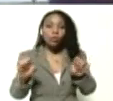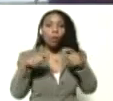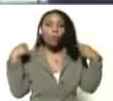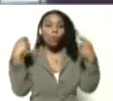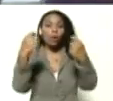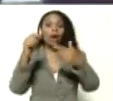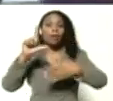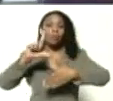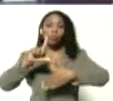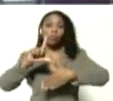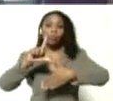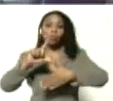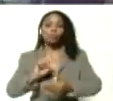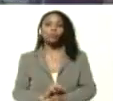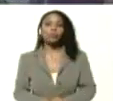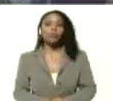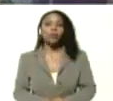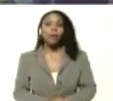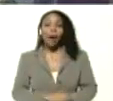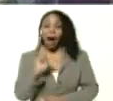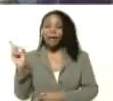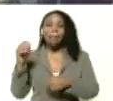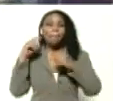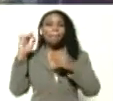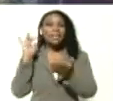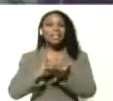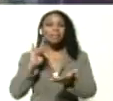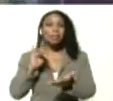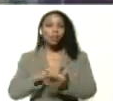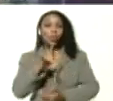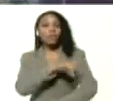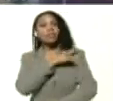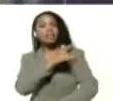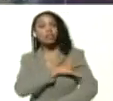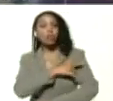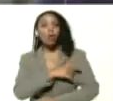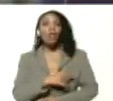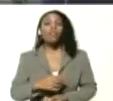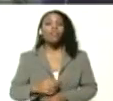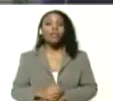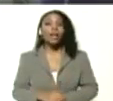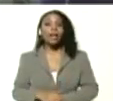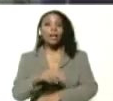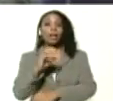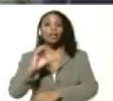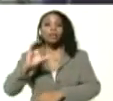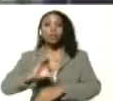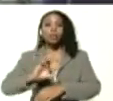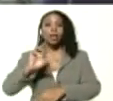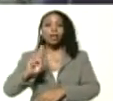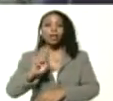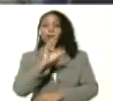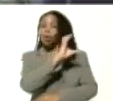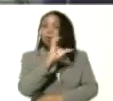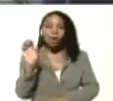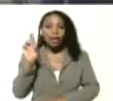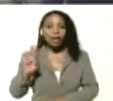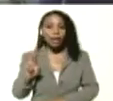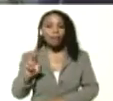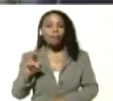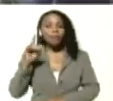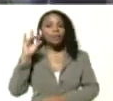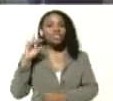América Latina. Y ahí participaron universidades de Costa Rica, de Chile, de Bolivia,